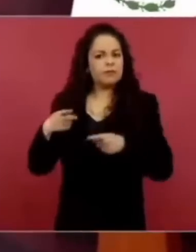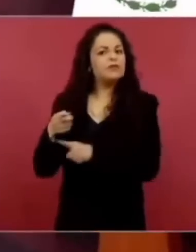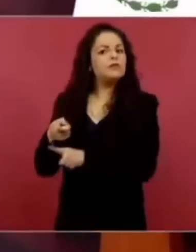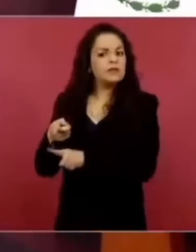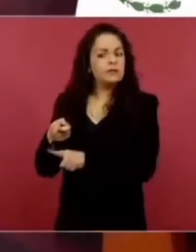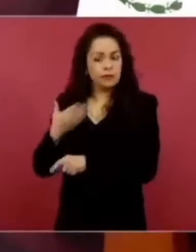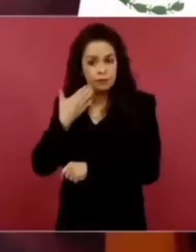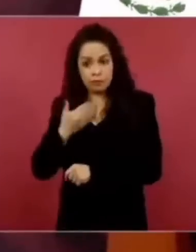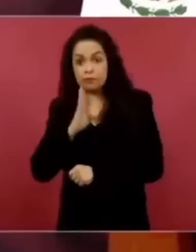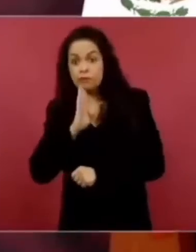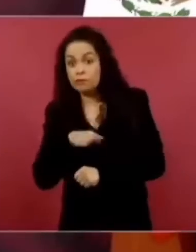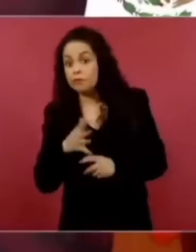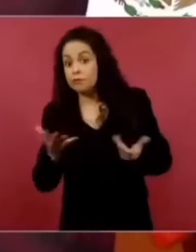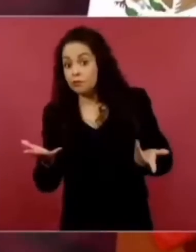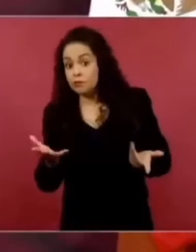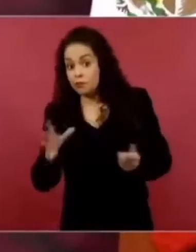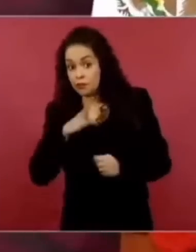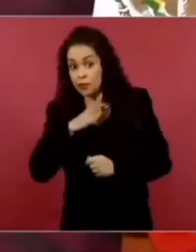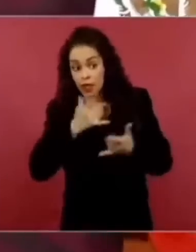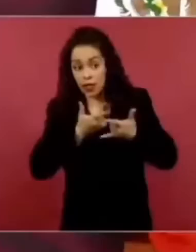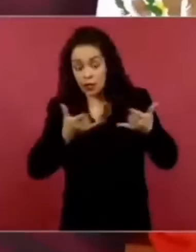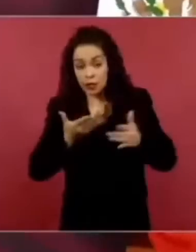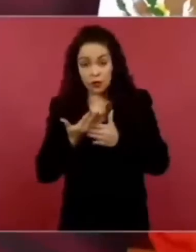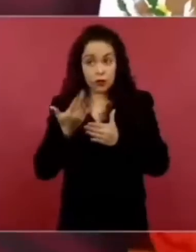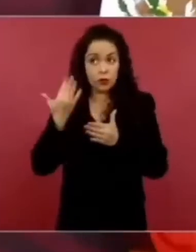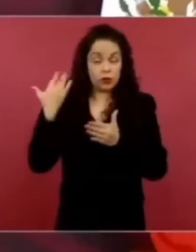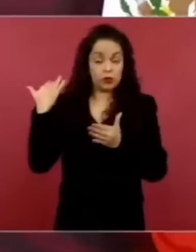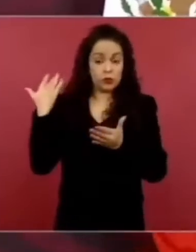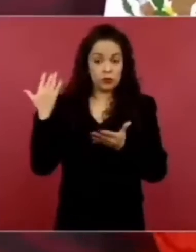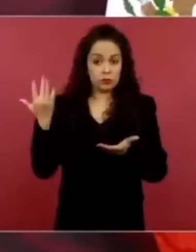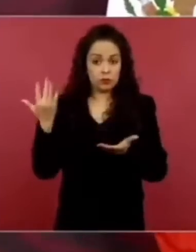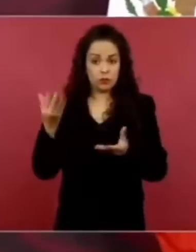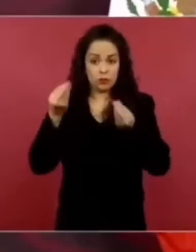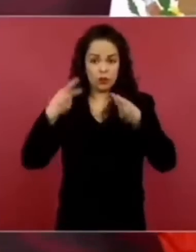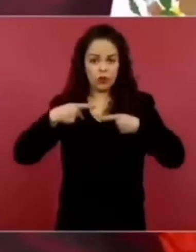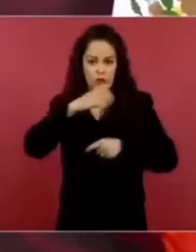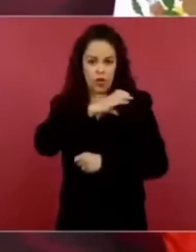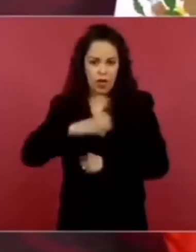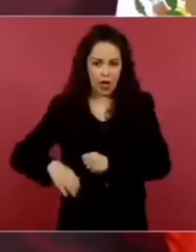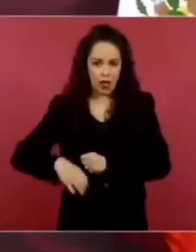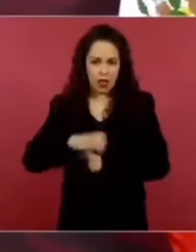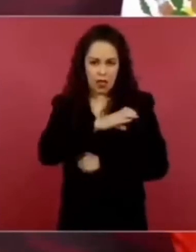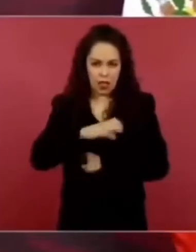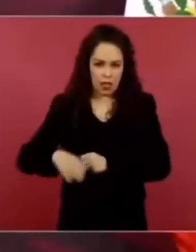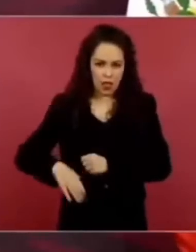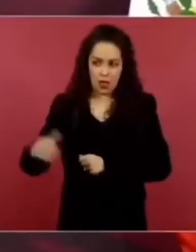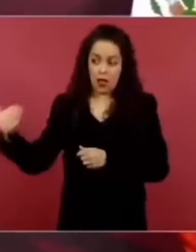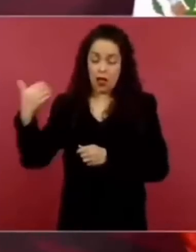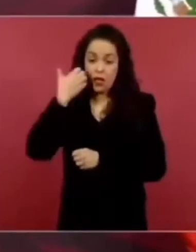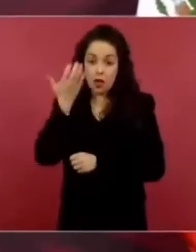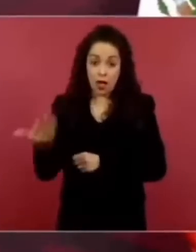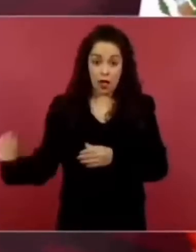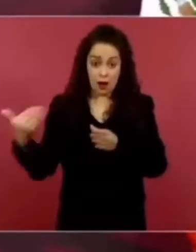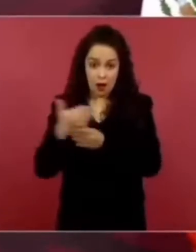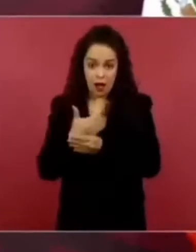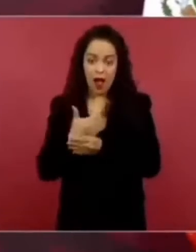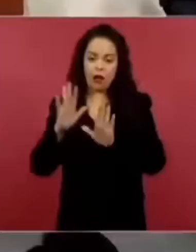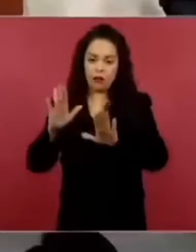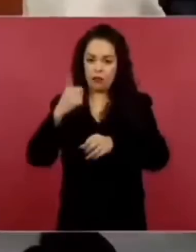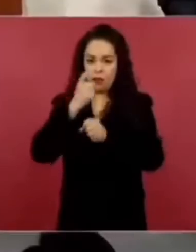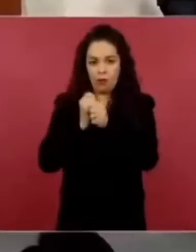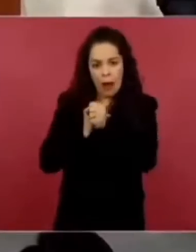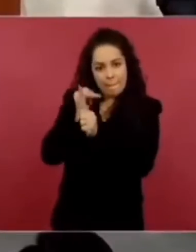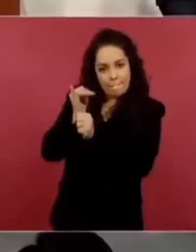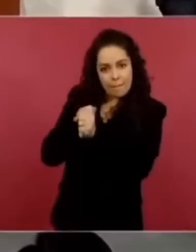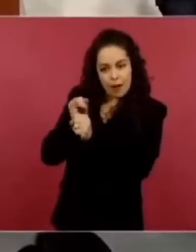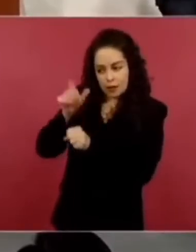antecedentes de candidatos. Yo creo que eso todavía lo hacen los partidos. Pero no solo